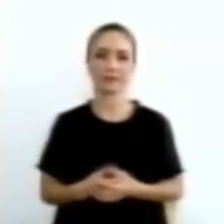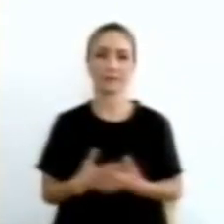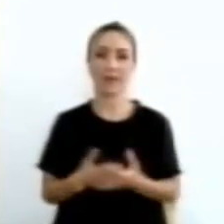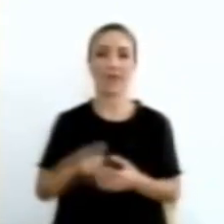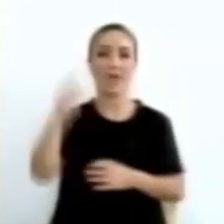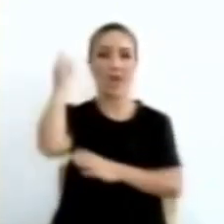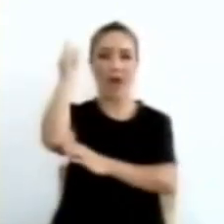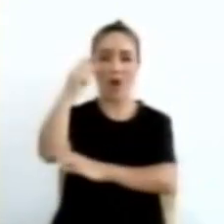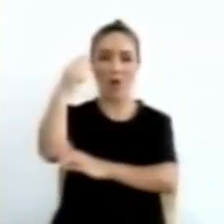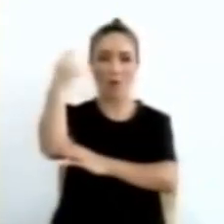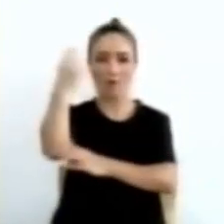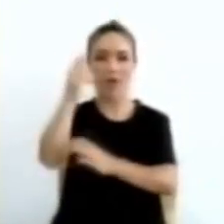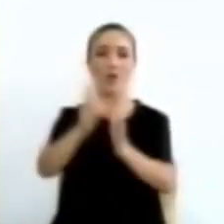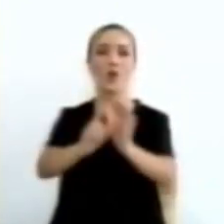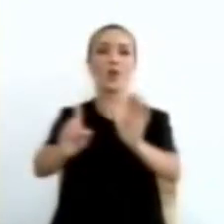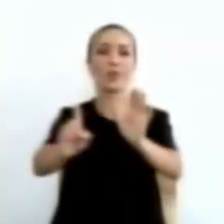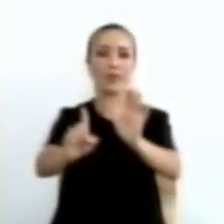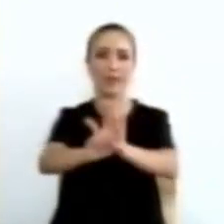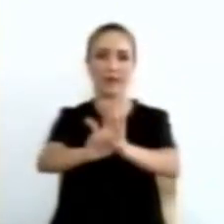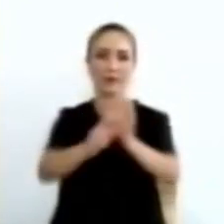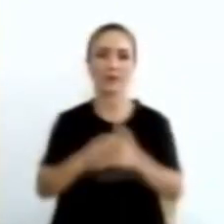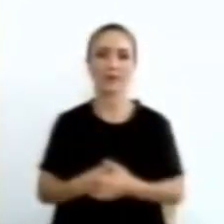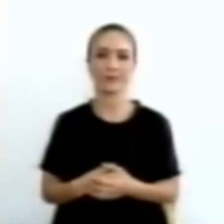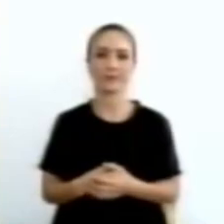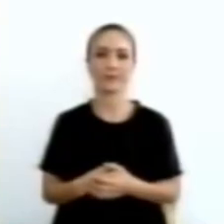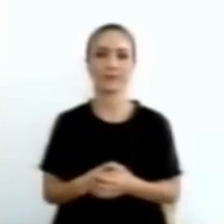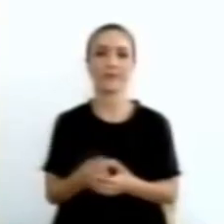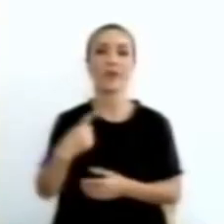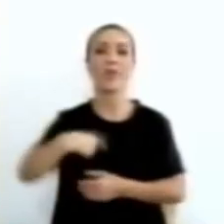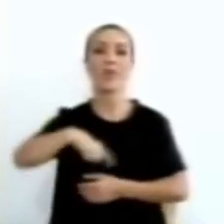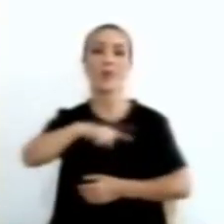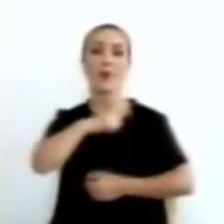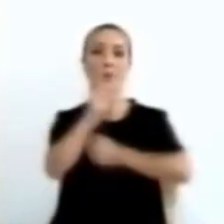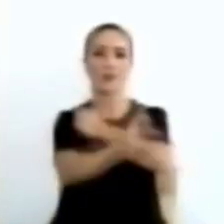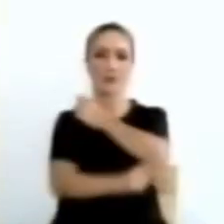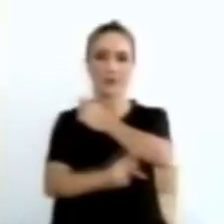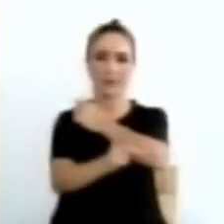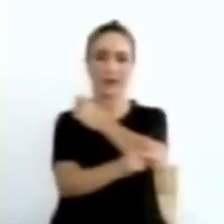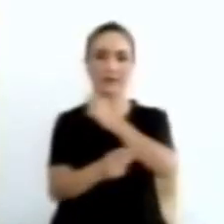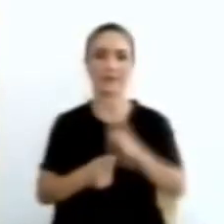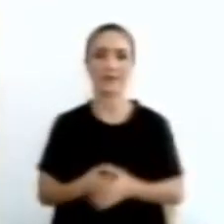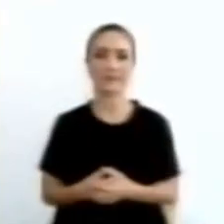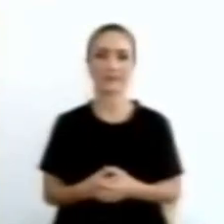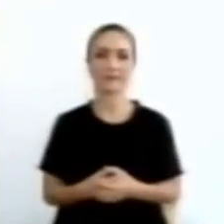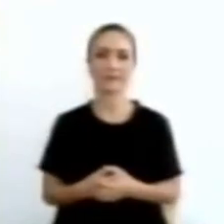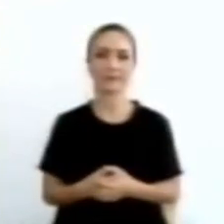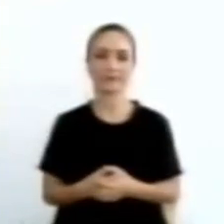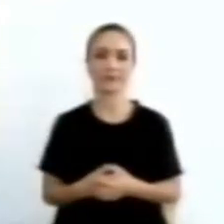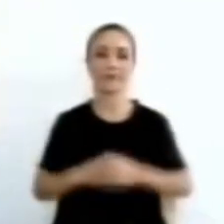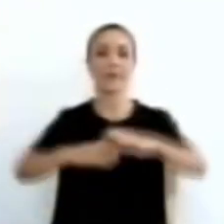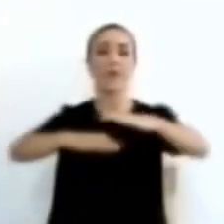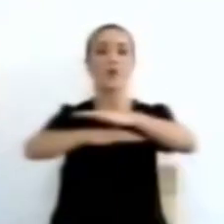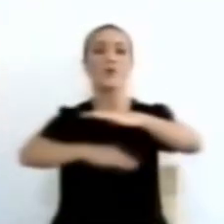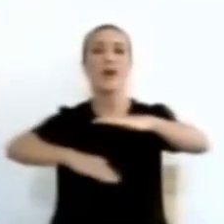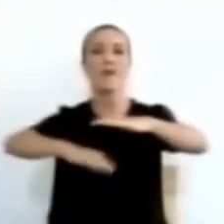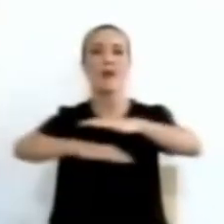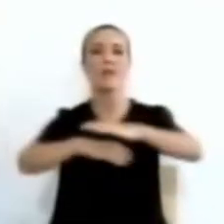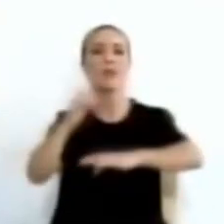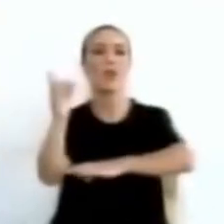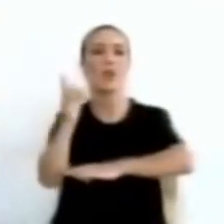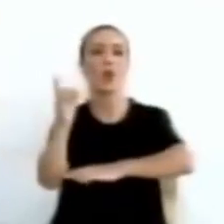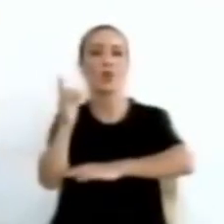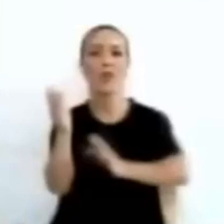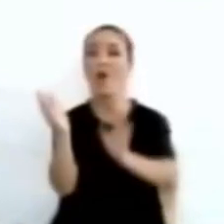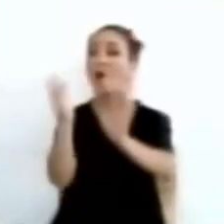Estado de Derecho de nuestra República y cuyo origen está en la ausencia de